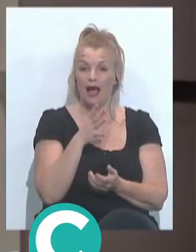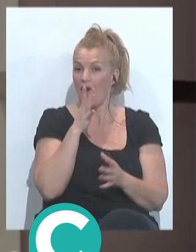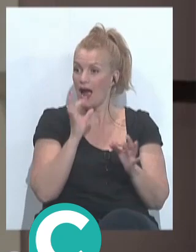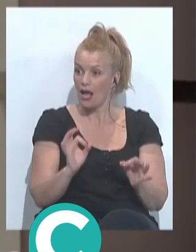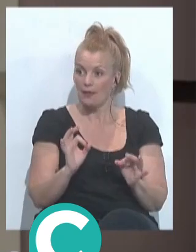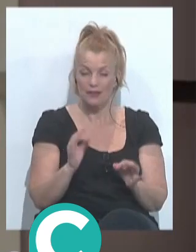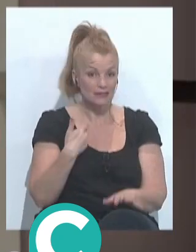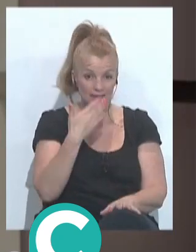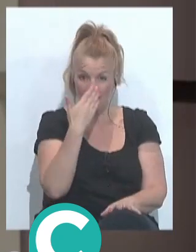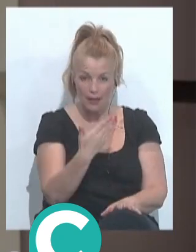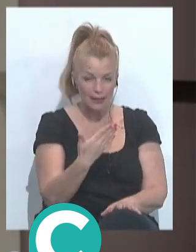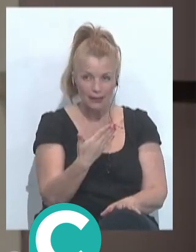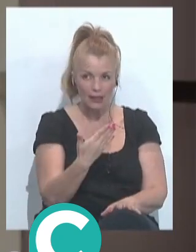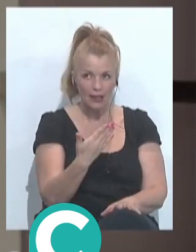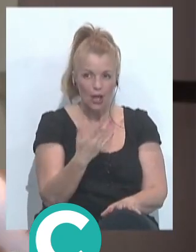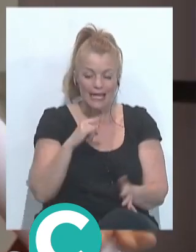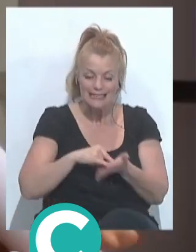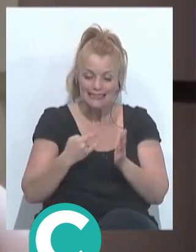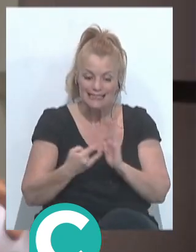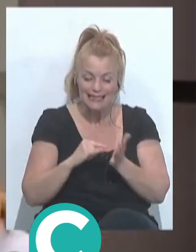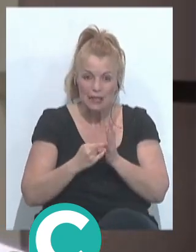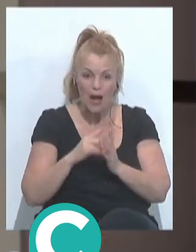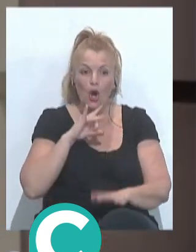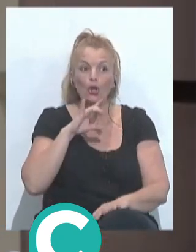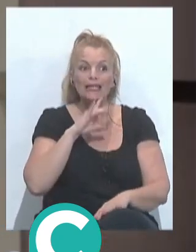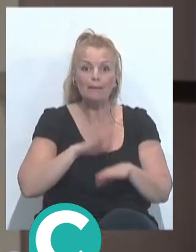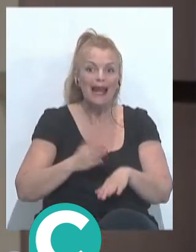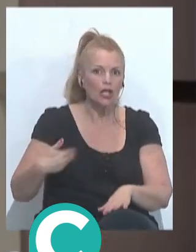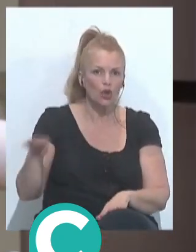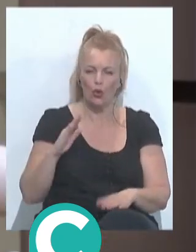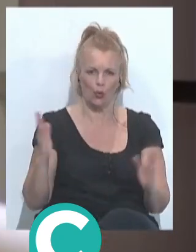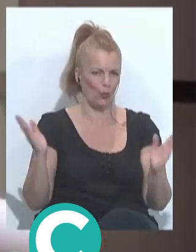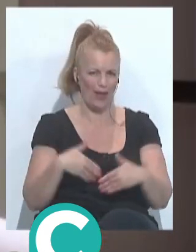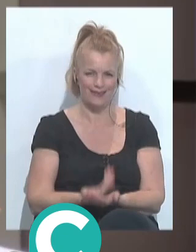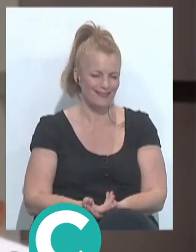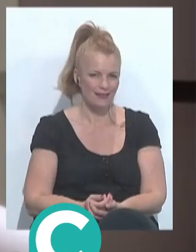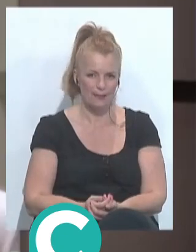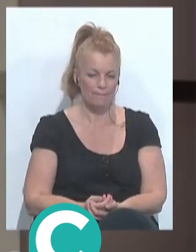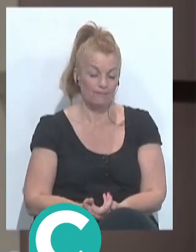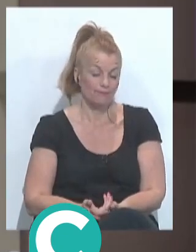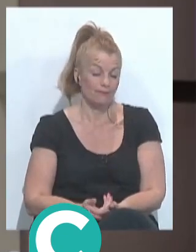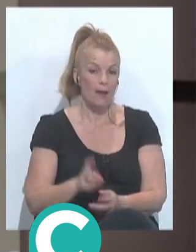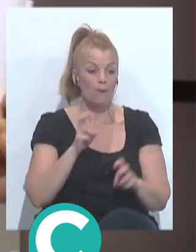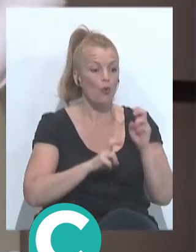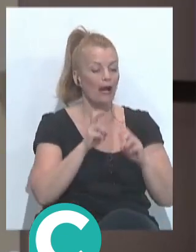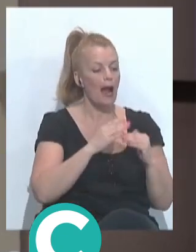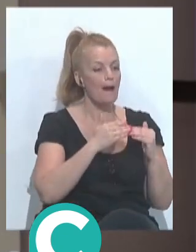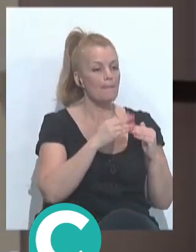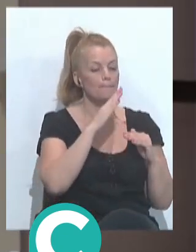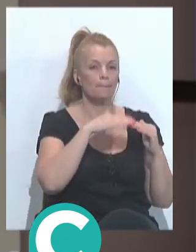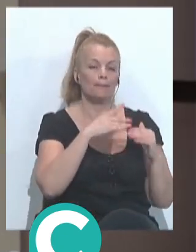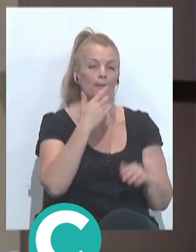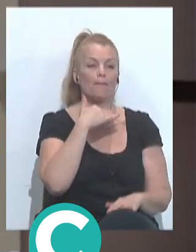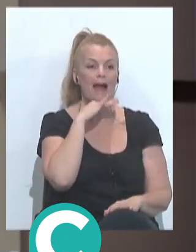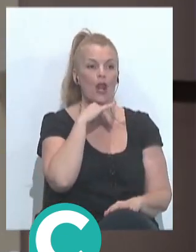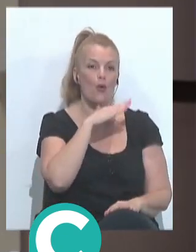Ahora mismo, sinceramente, no va a un sistema que contente a todo el mundo. Tenemos que partir de esa base. Hay que buscar el menos malo. Hay que buscar el menos malo y el